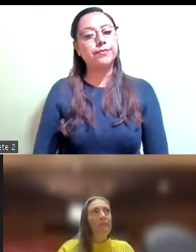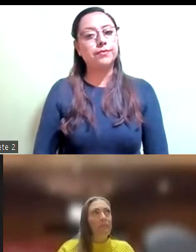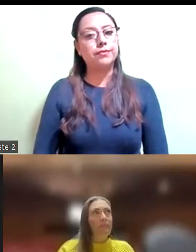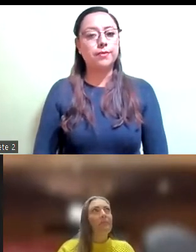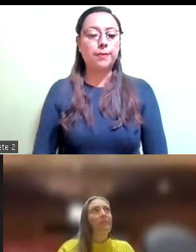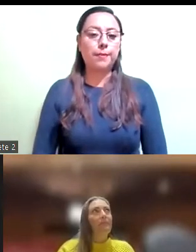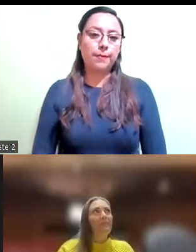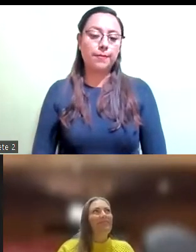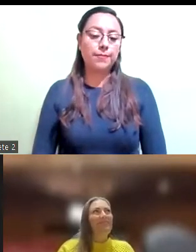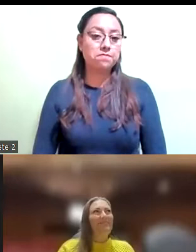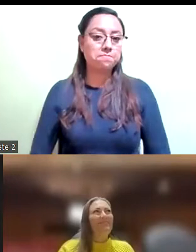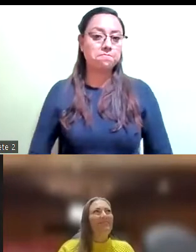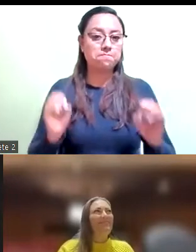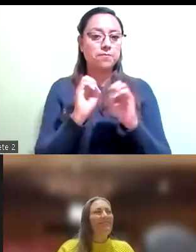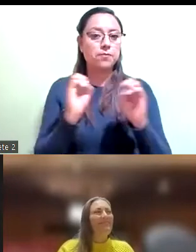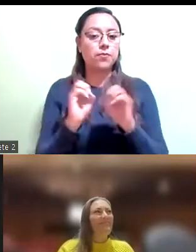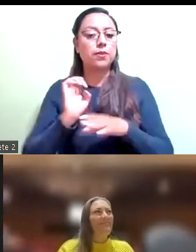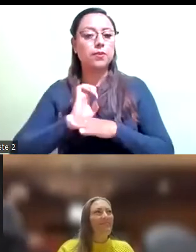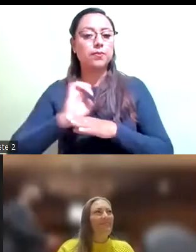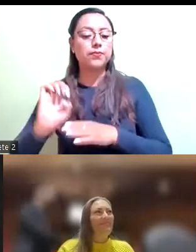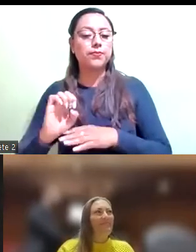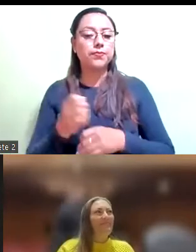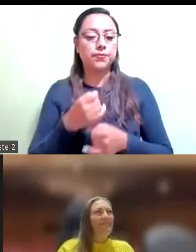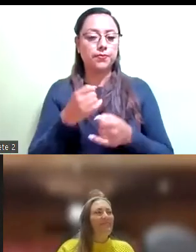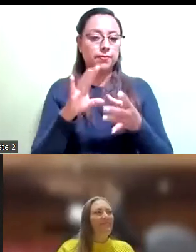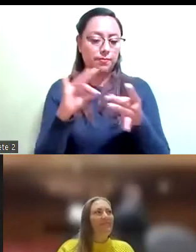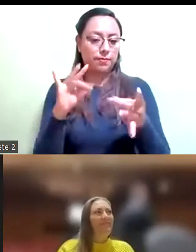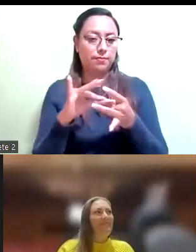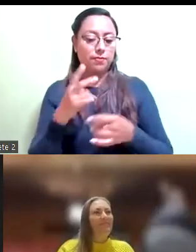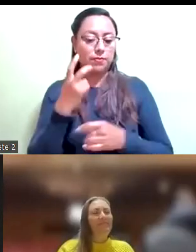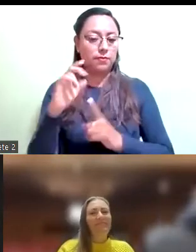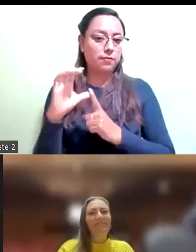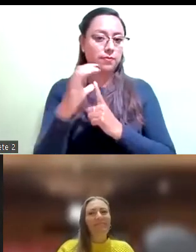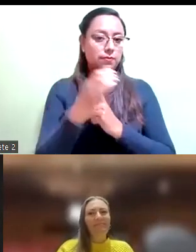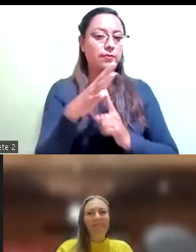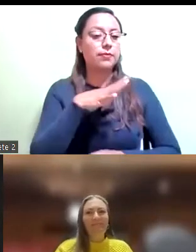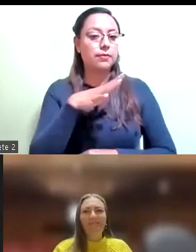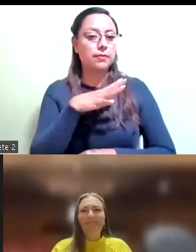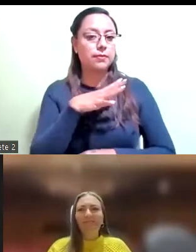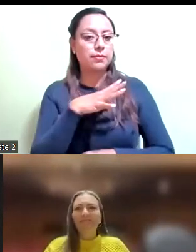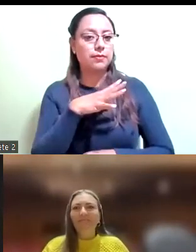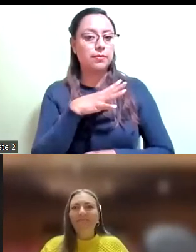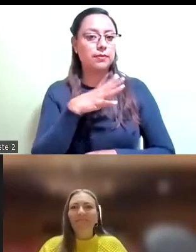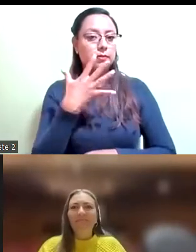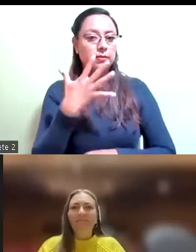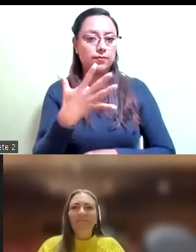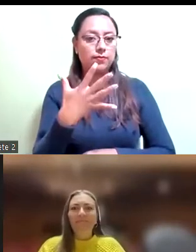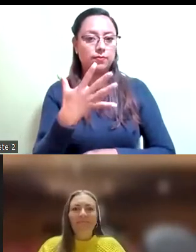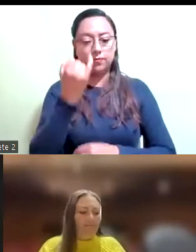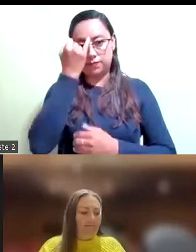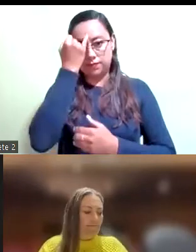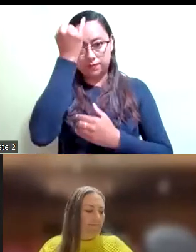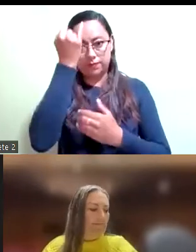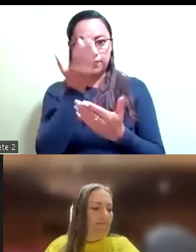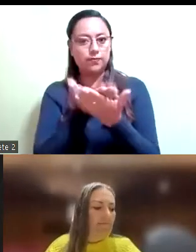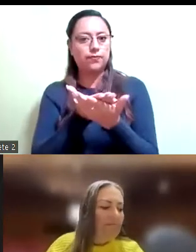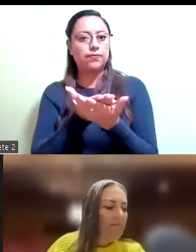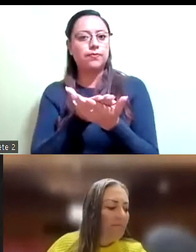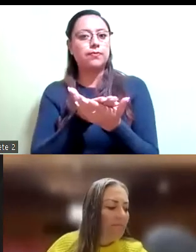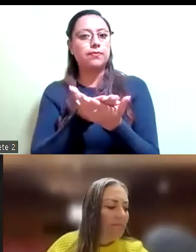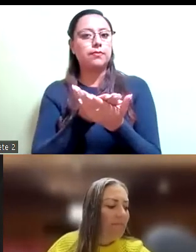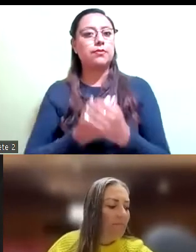De no ser así, informo que esta comisión tiene en este momento cinco iniciativas que están